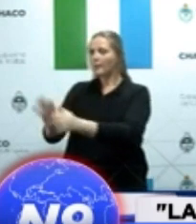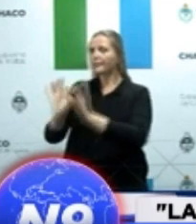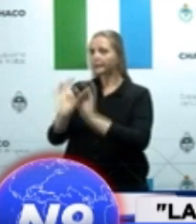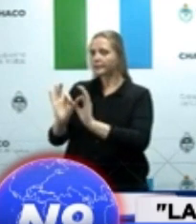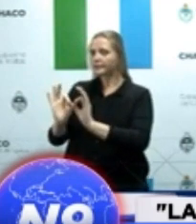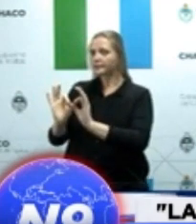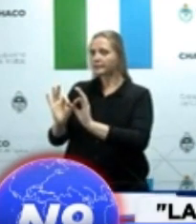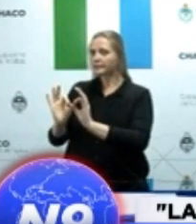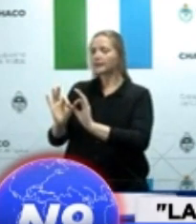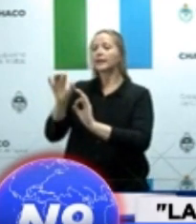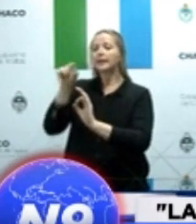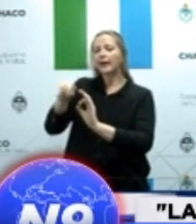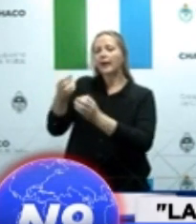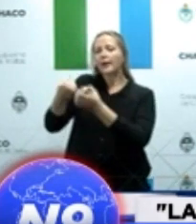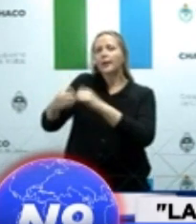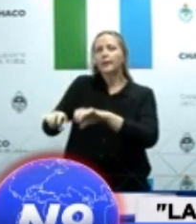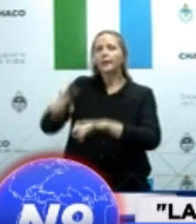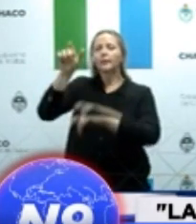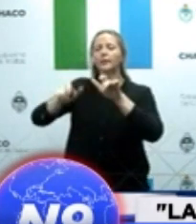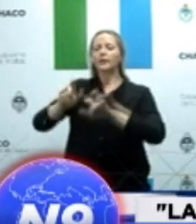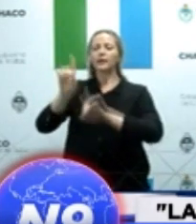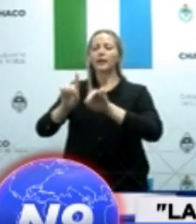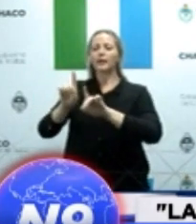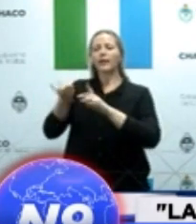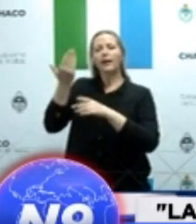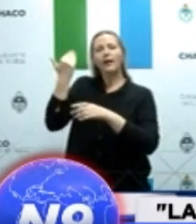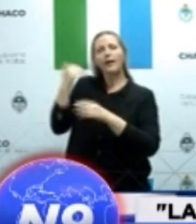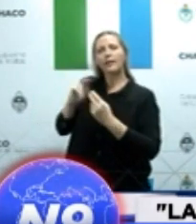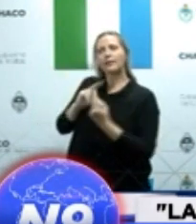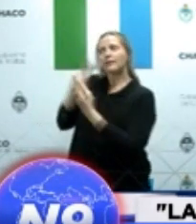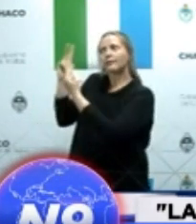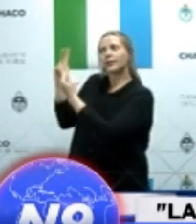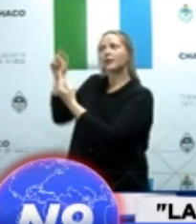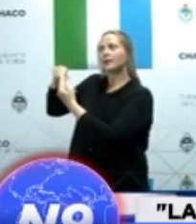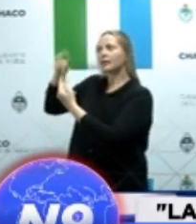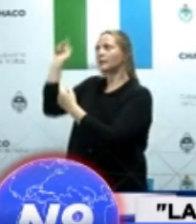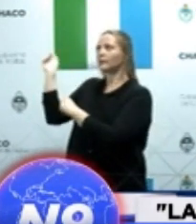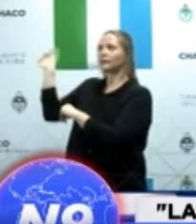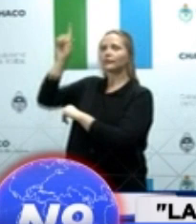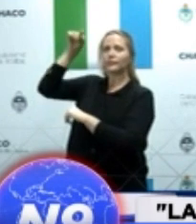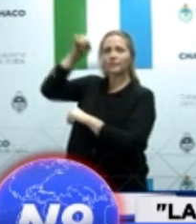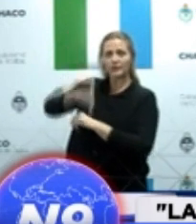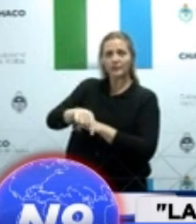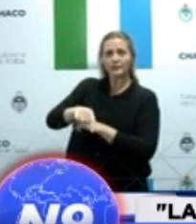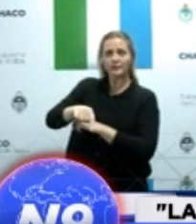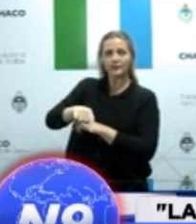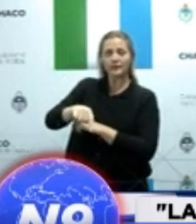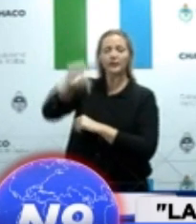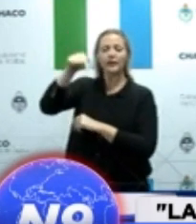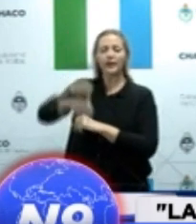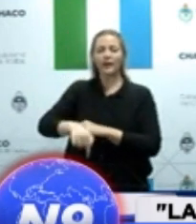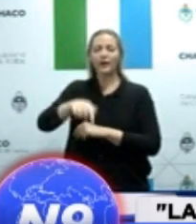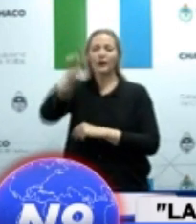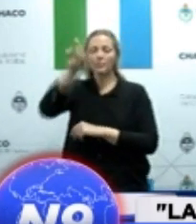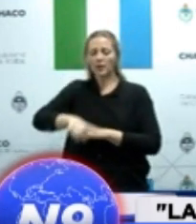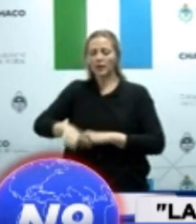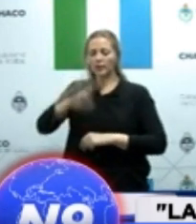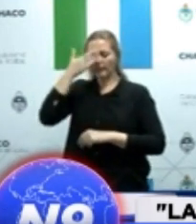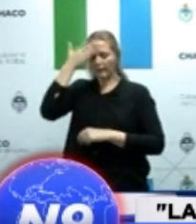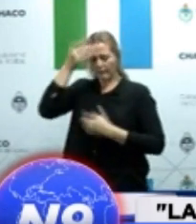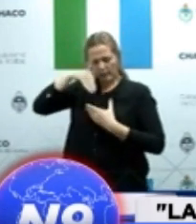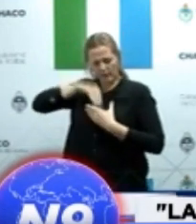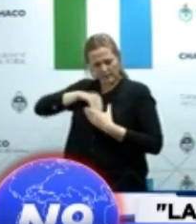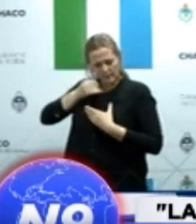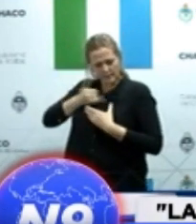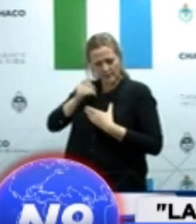que entre el 24 y el 28 de febrero ingresaron a la República Argentina con sintomatología que se manifiesta principalmente a partir del 4 o 5 de marzo.